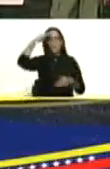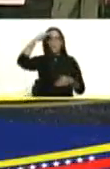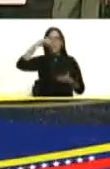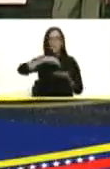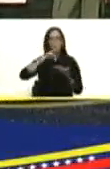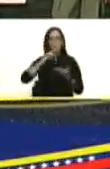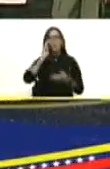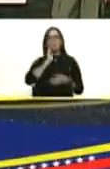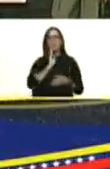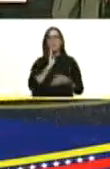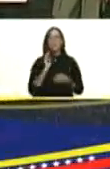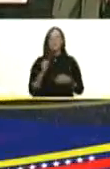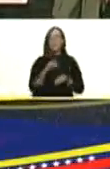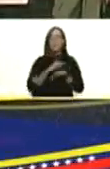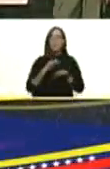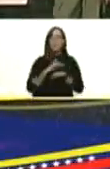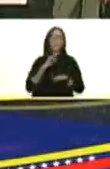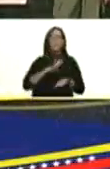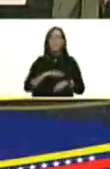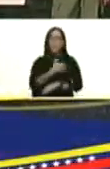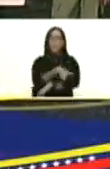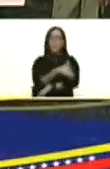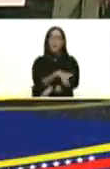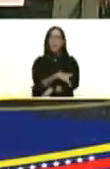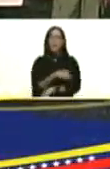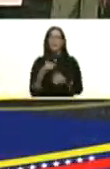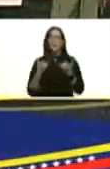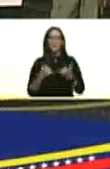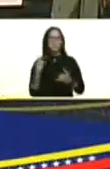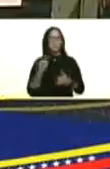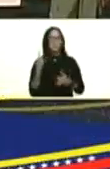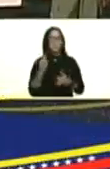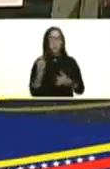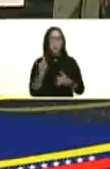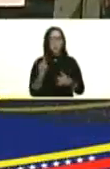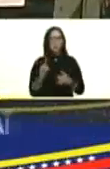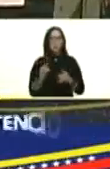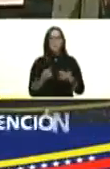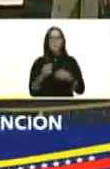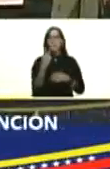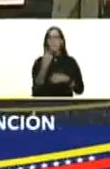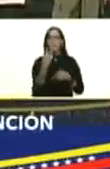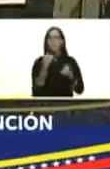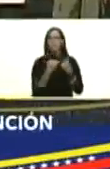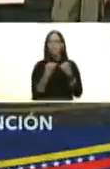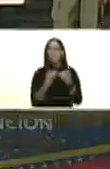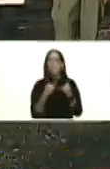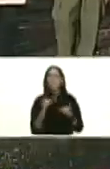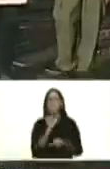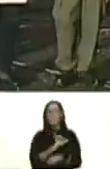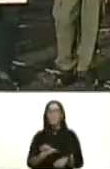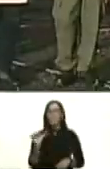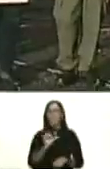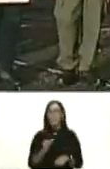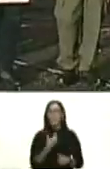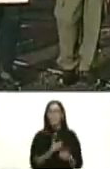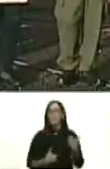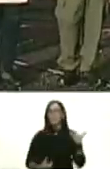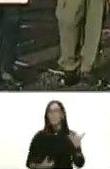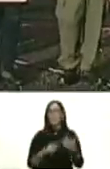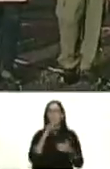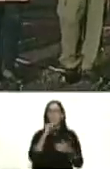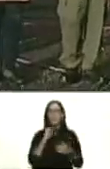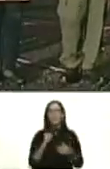y los ministerios y bueno estamos en la calle ya solamente en estas dos últimas semanas presidente Nicolás Maduro el